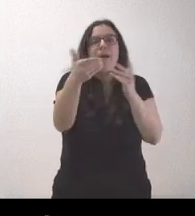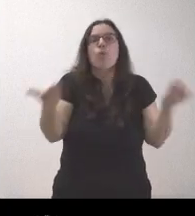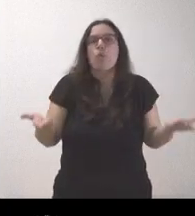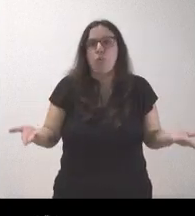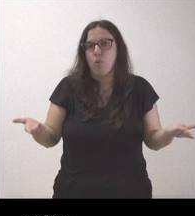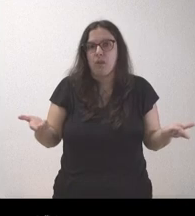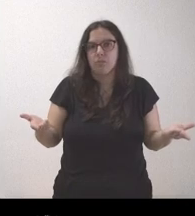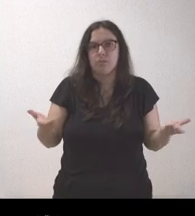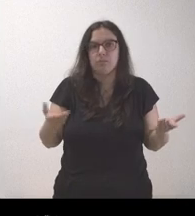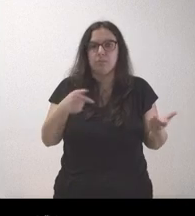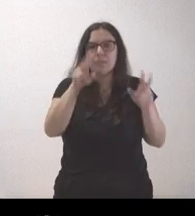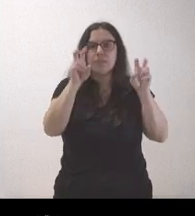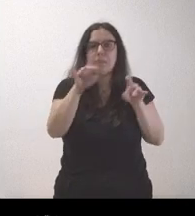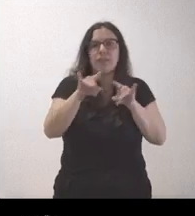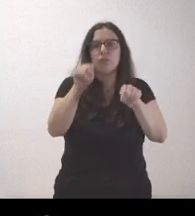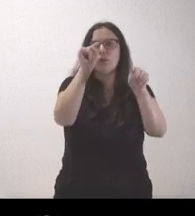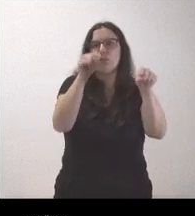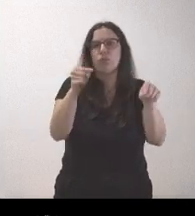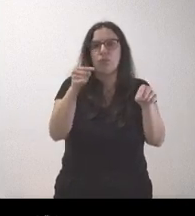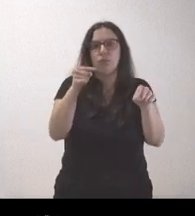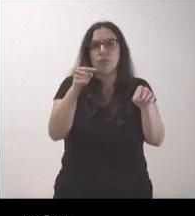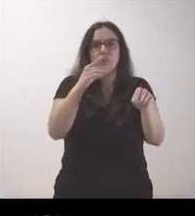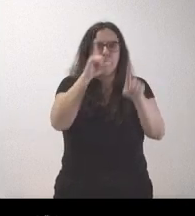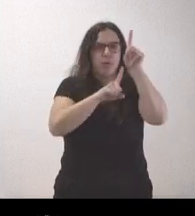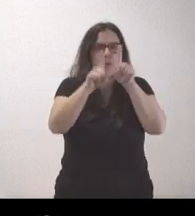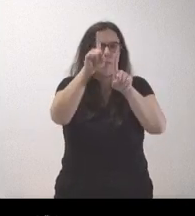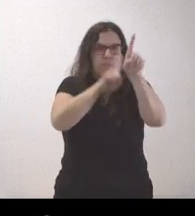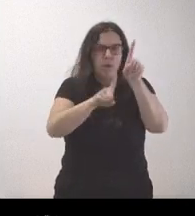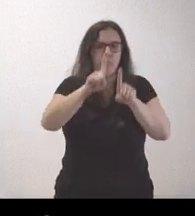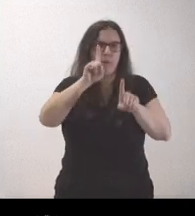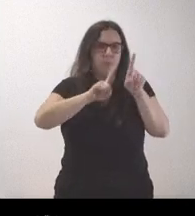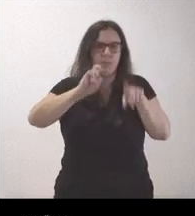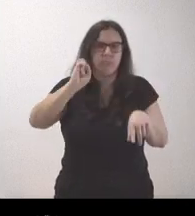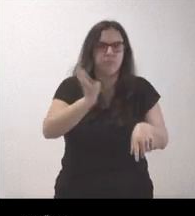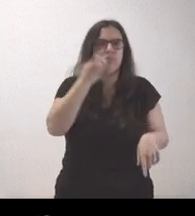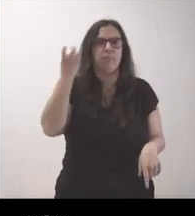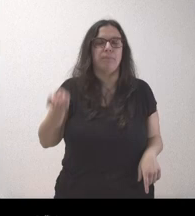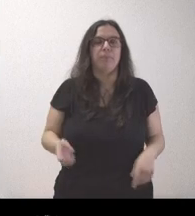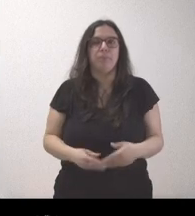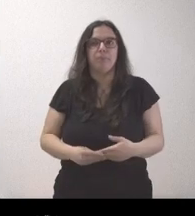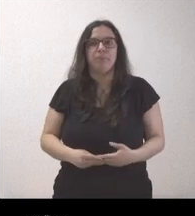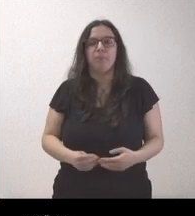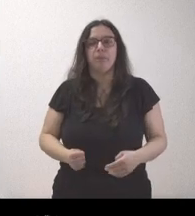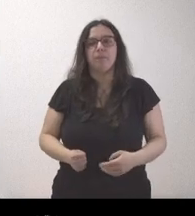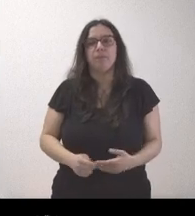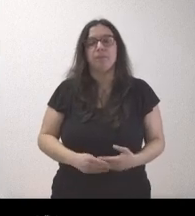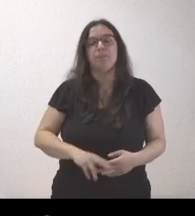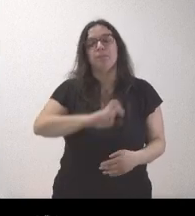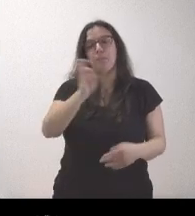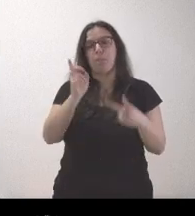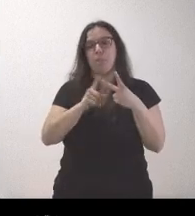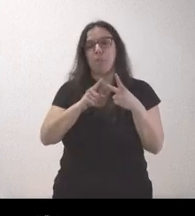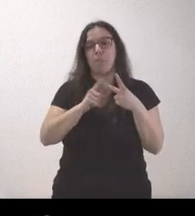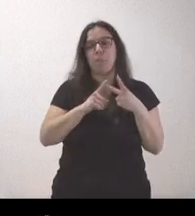Junta de Castilla y León en este territorio que tantos problemas judiciales acumulan y ganaderos. Y, otro lado,